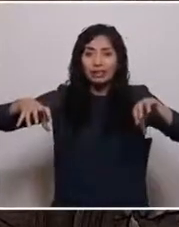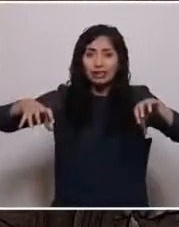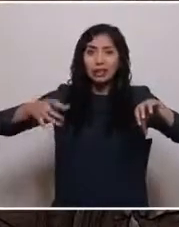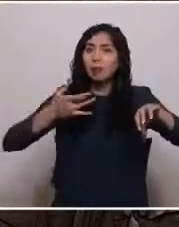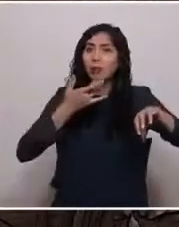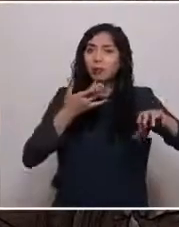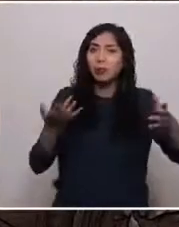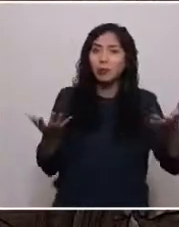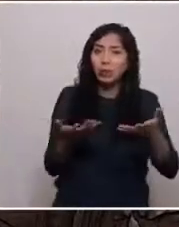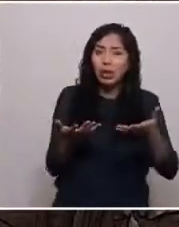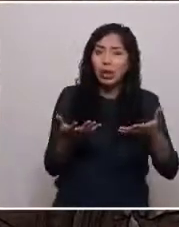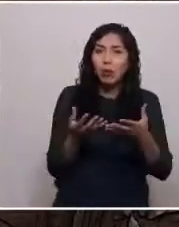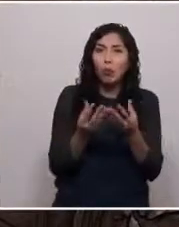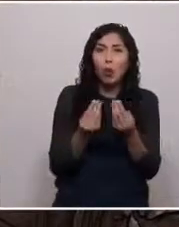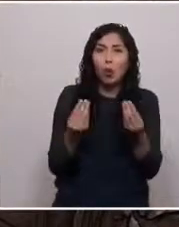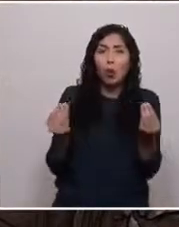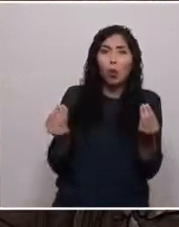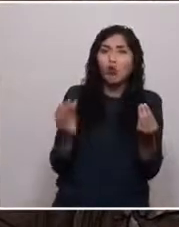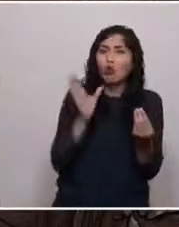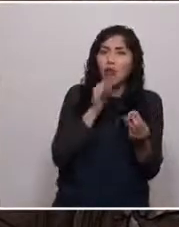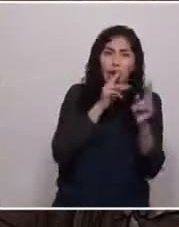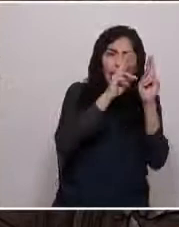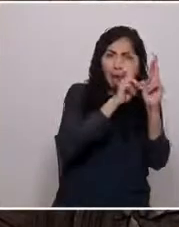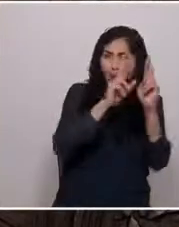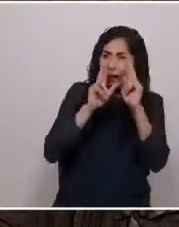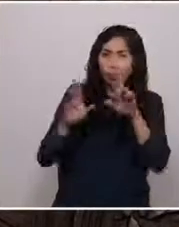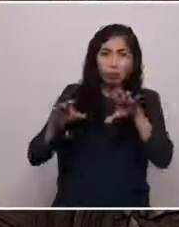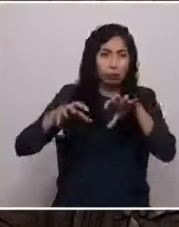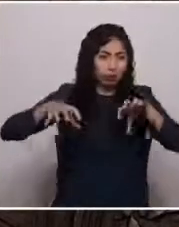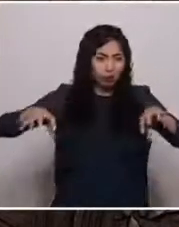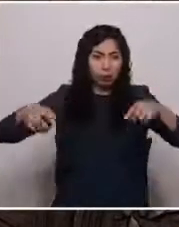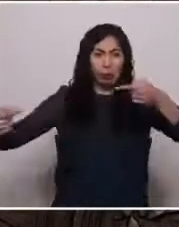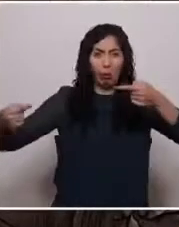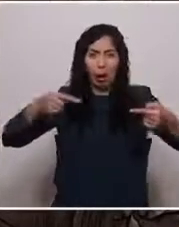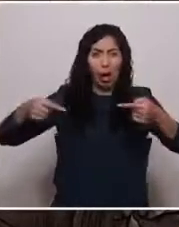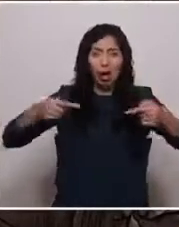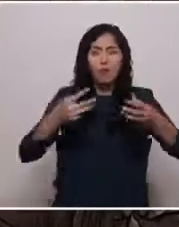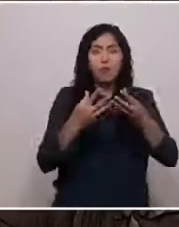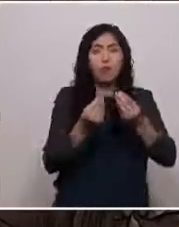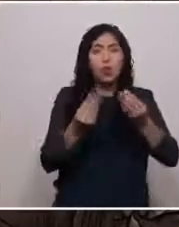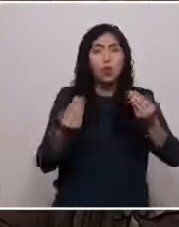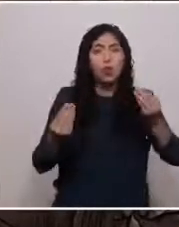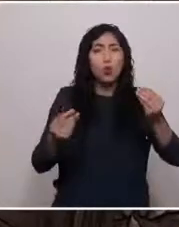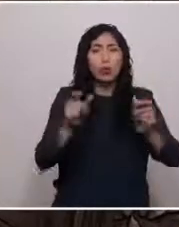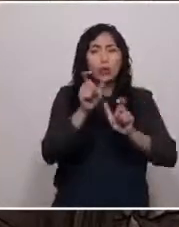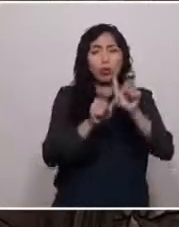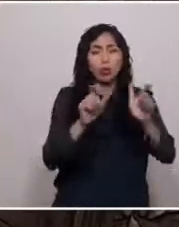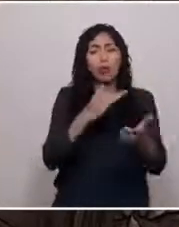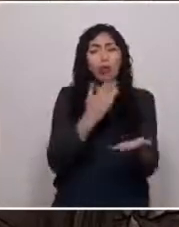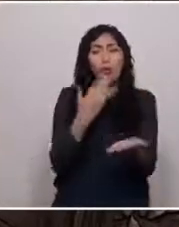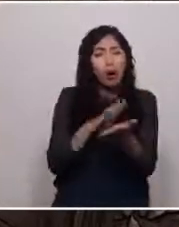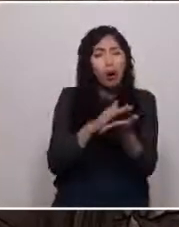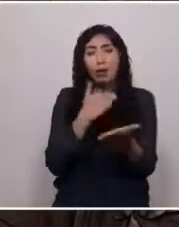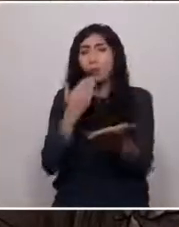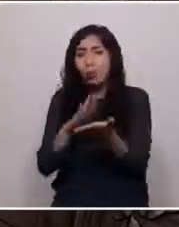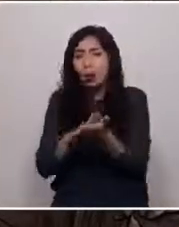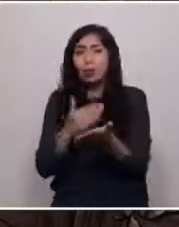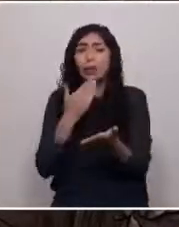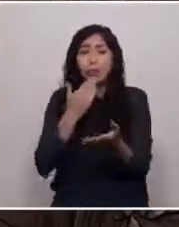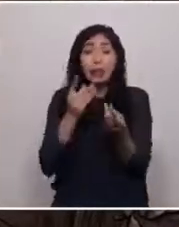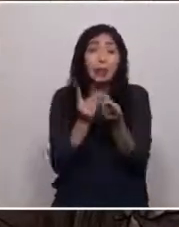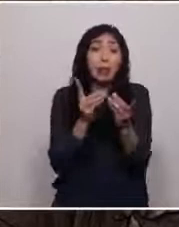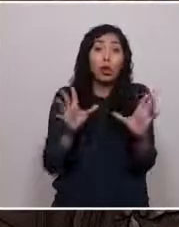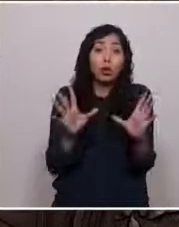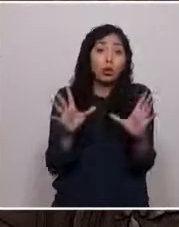sumada a una enorme intolerancia, terminó con la pérdida de miles de vidas y la destrucción de nuestra democracia.